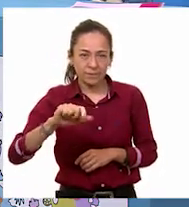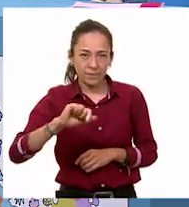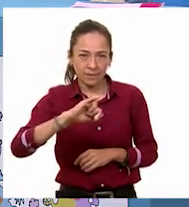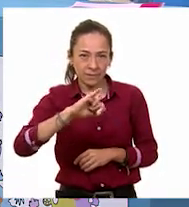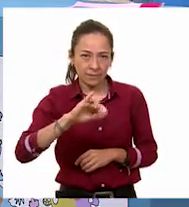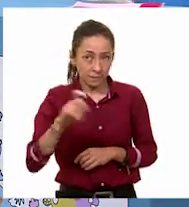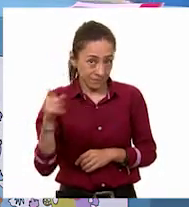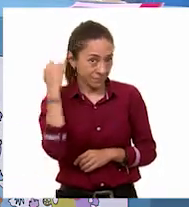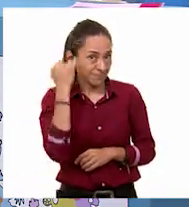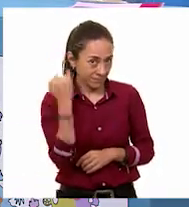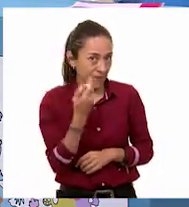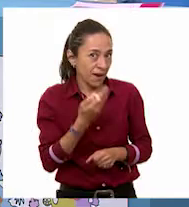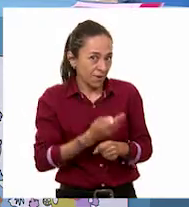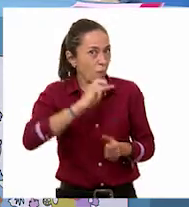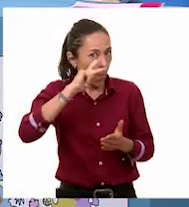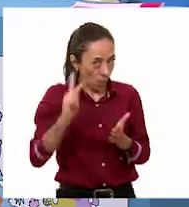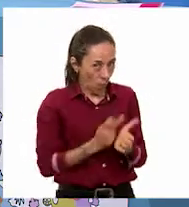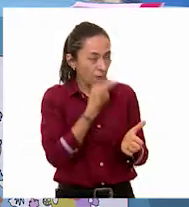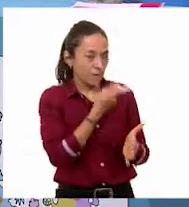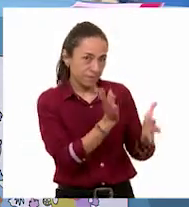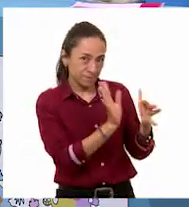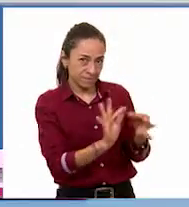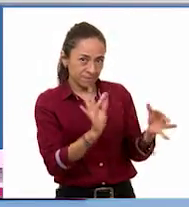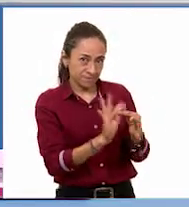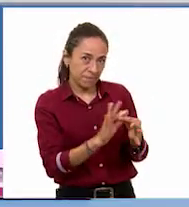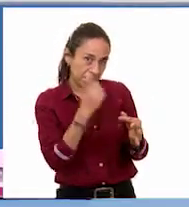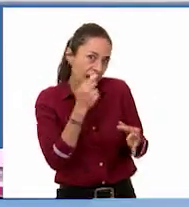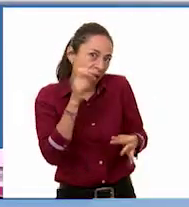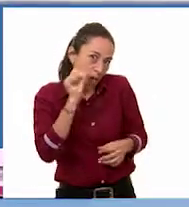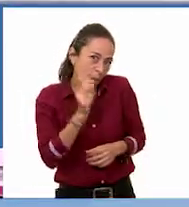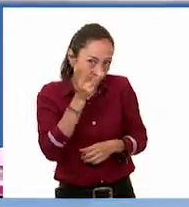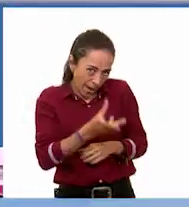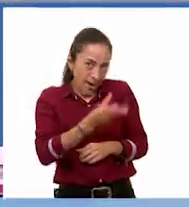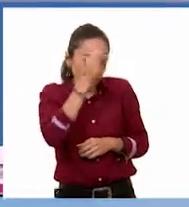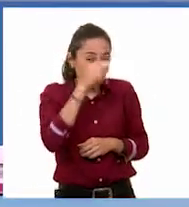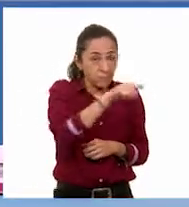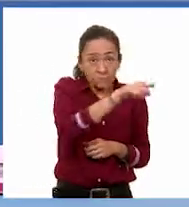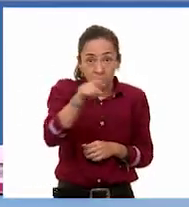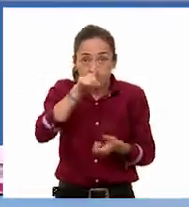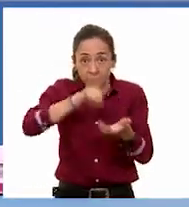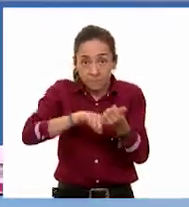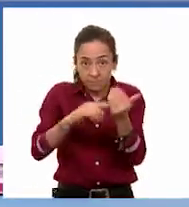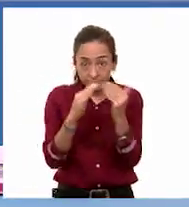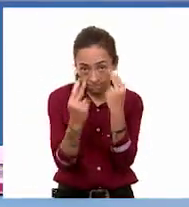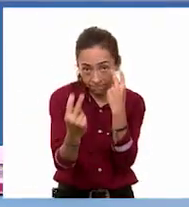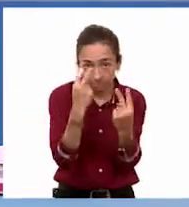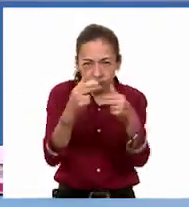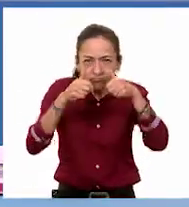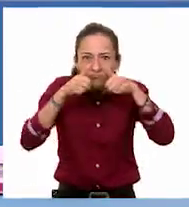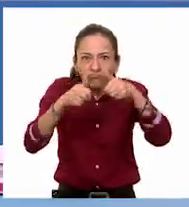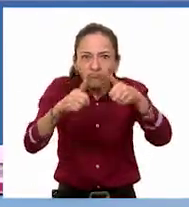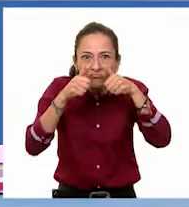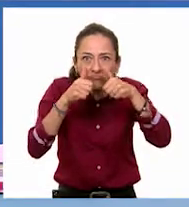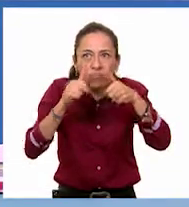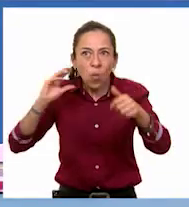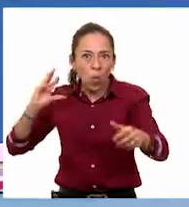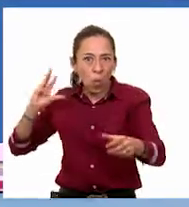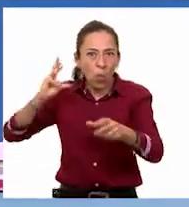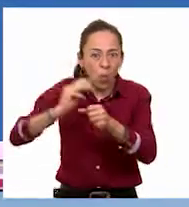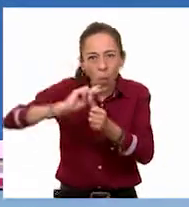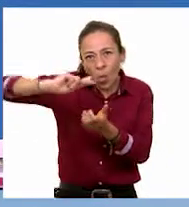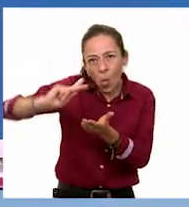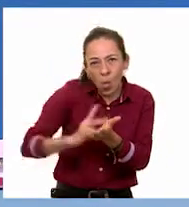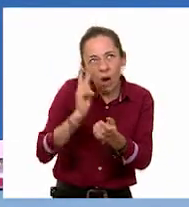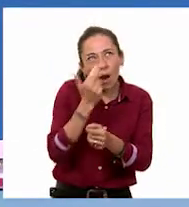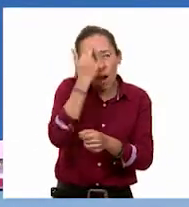que repasamos nos sirve a todas y todos, ¿no creen? ¡Claro que sí! Excelente idea, profe. Con la que además estoy muy de